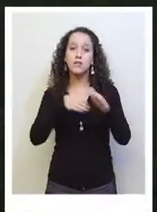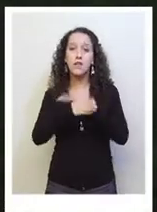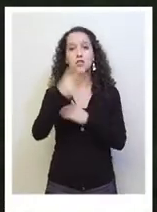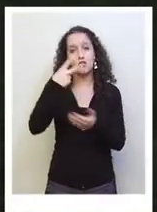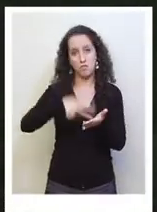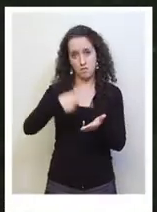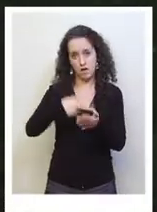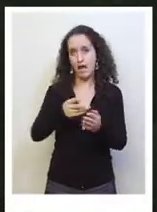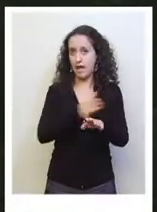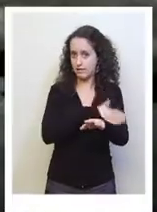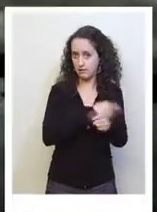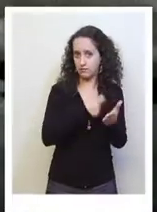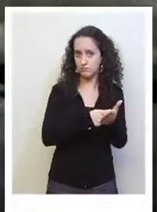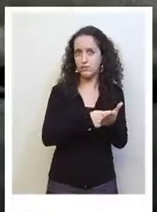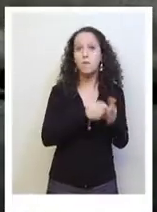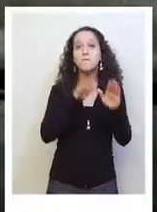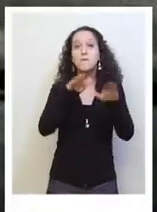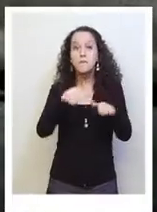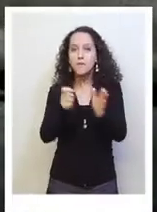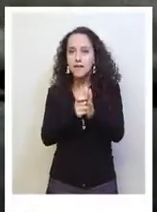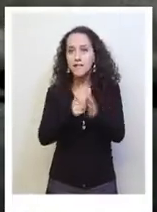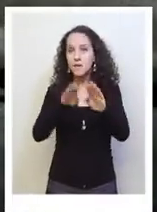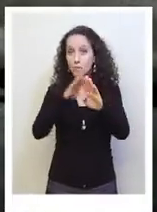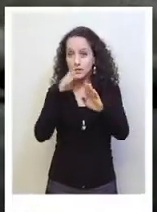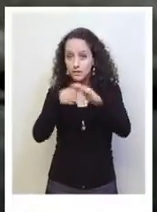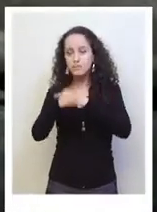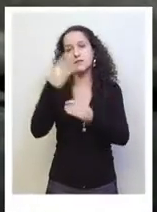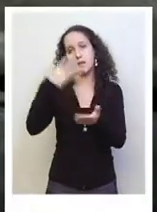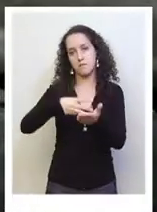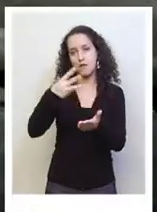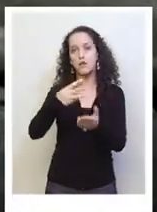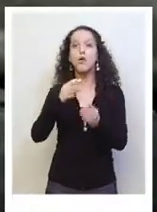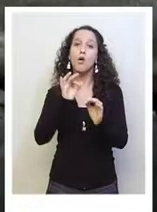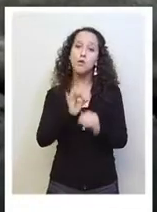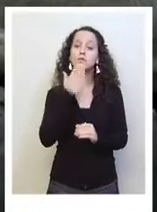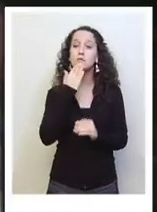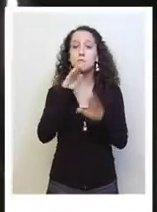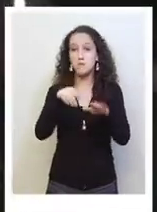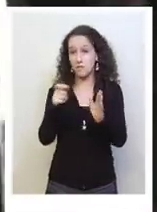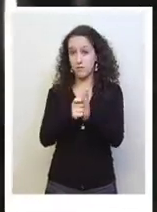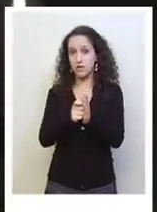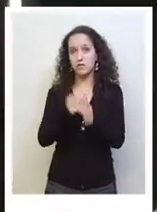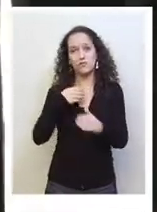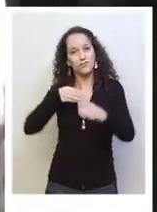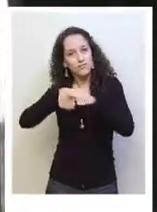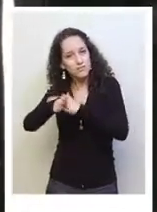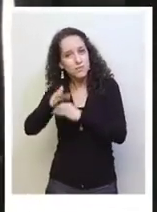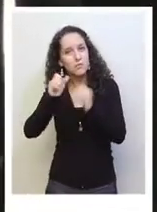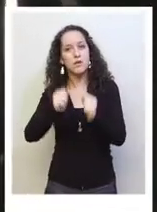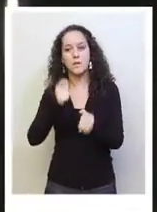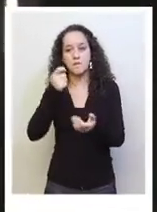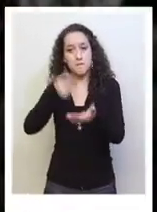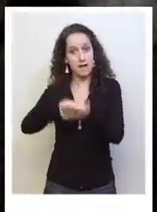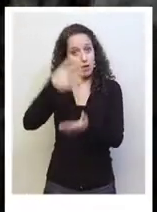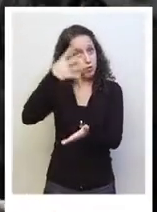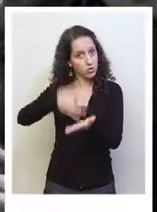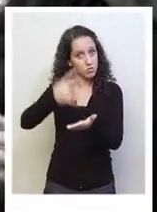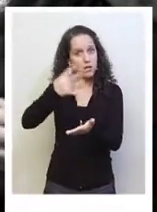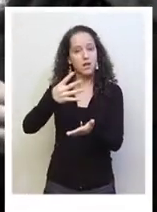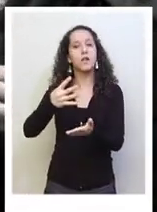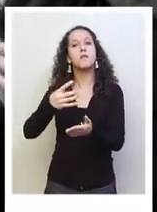780, Parque Ecuador. El valor de estas es de 2.000 pesos en preventa y 3.000 pesos en la puerta.